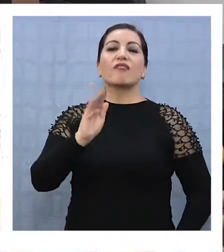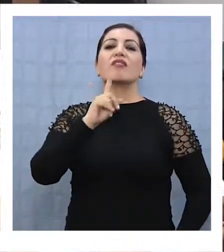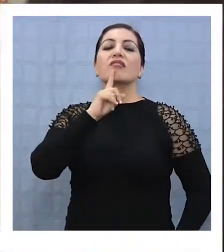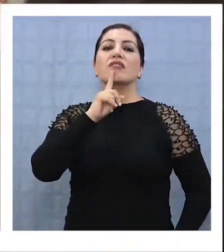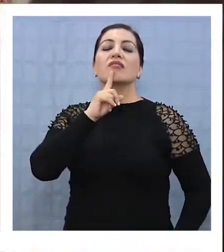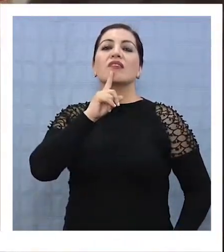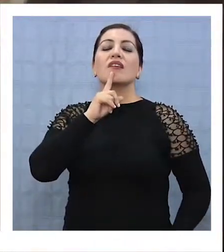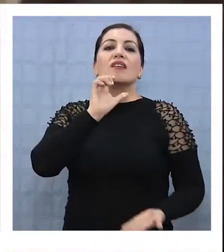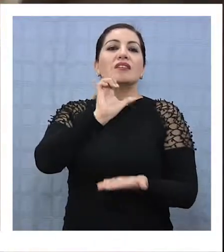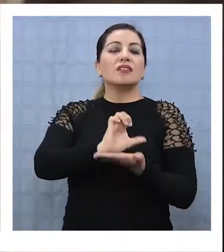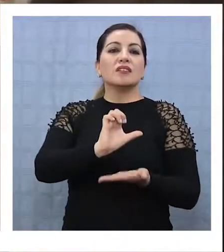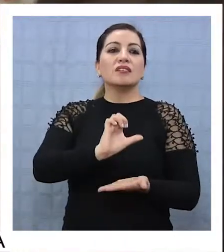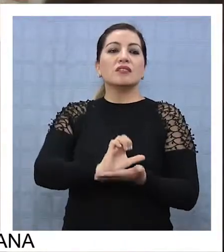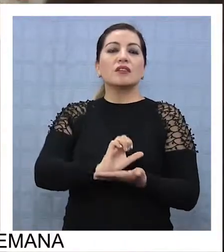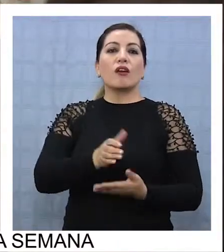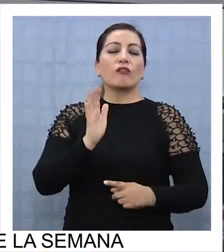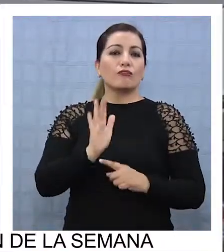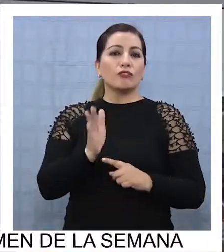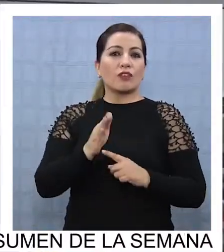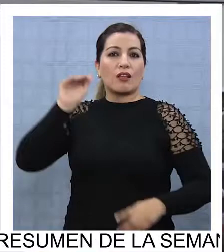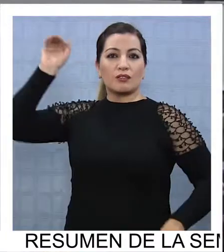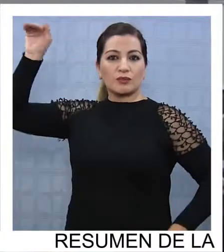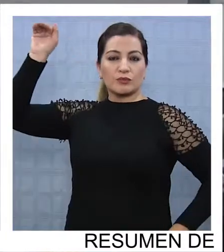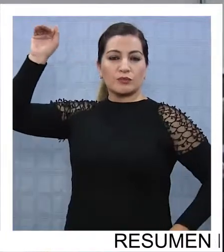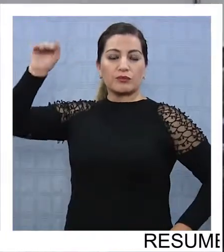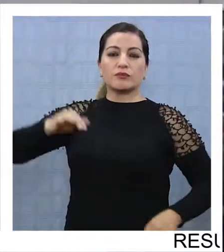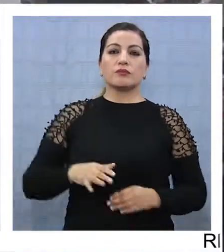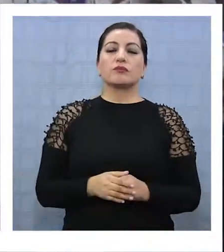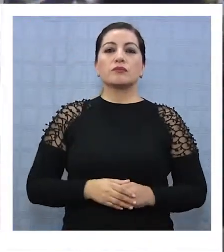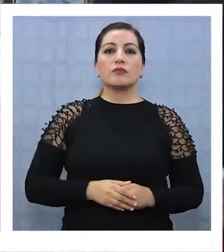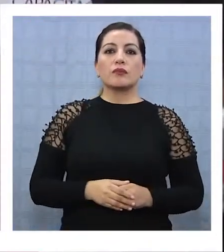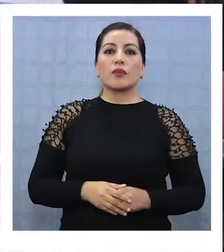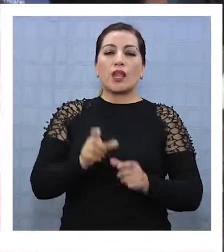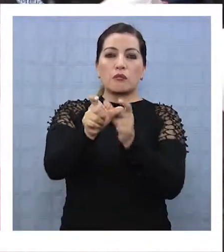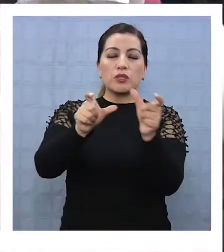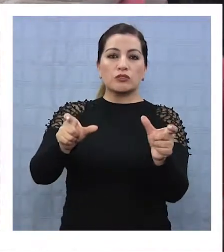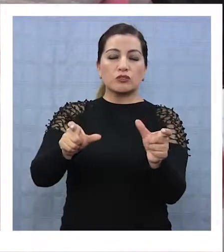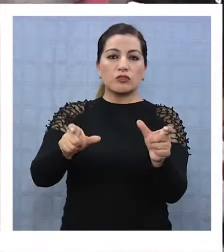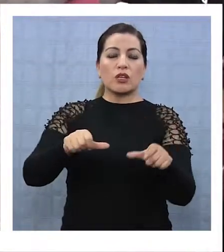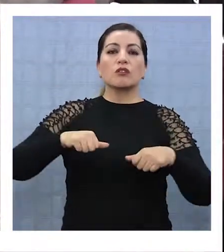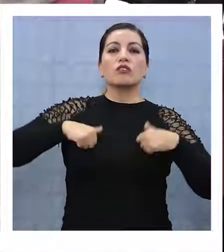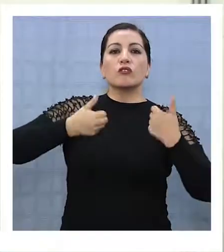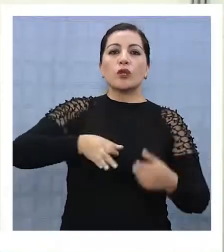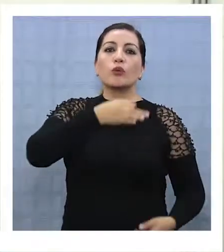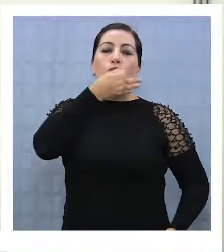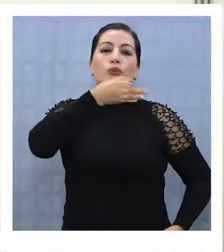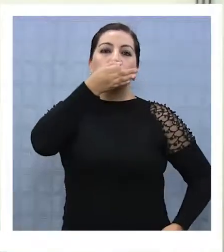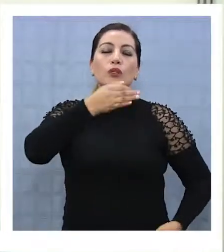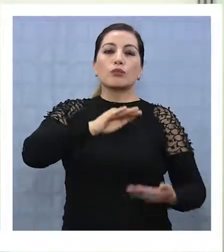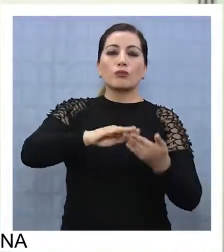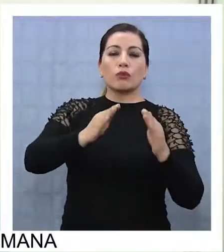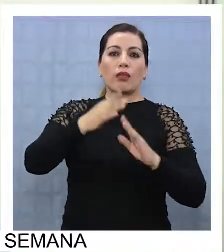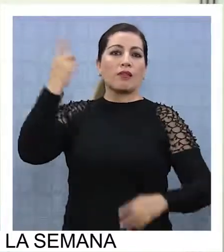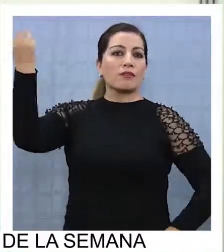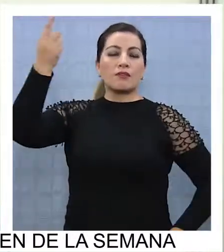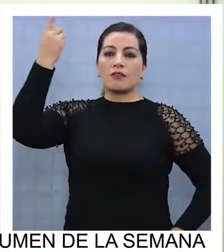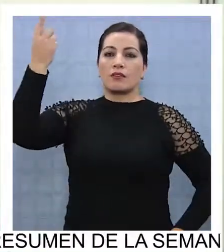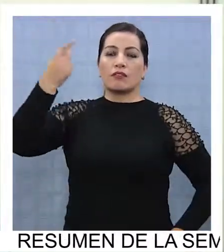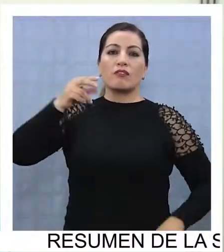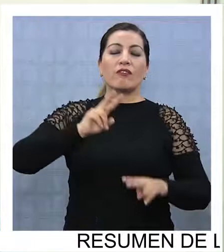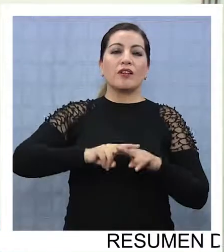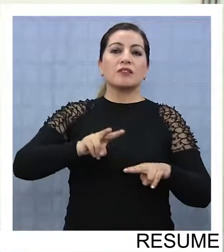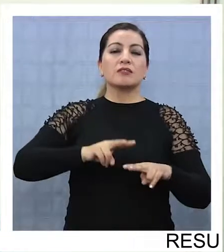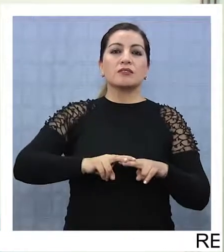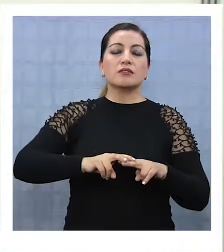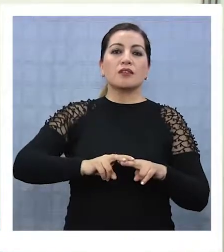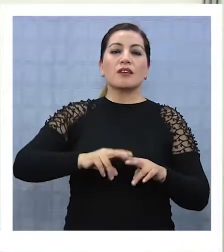estatal que estará funcionando en la comuna de Alto Hospicio. Contarle a los jóvenes y a la comunidad en general que se van a impartir